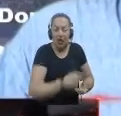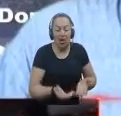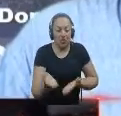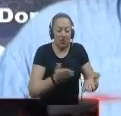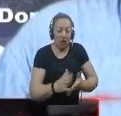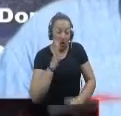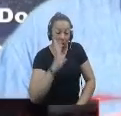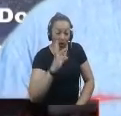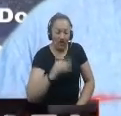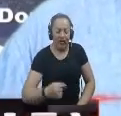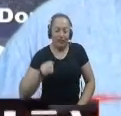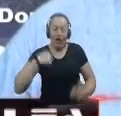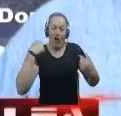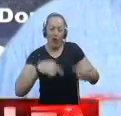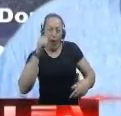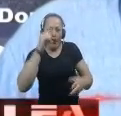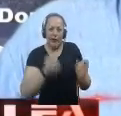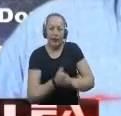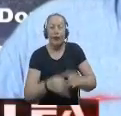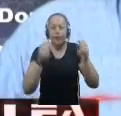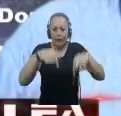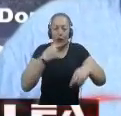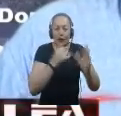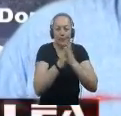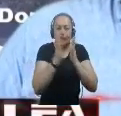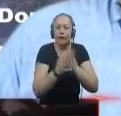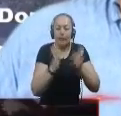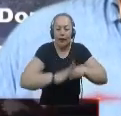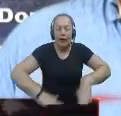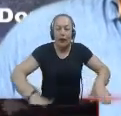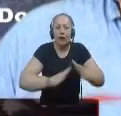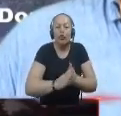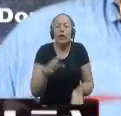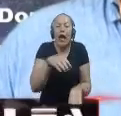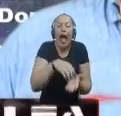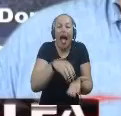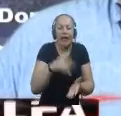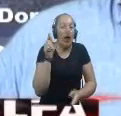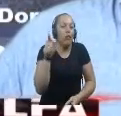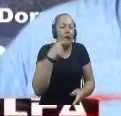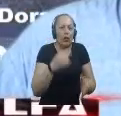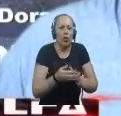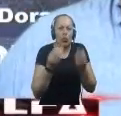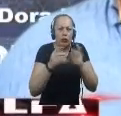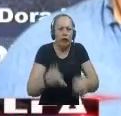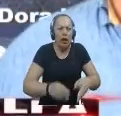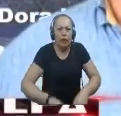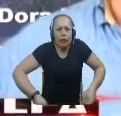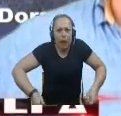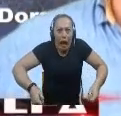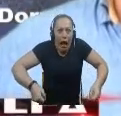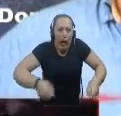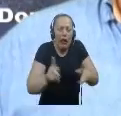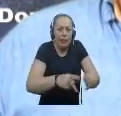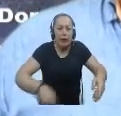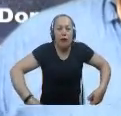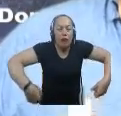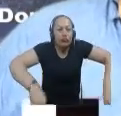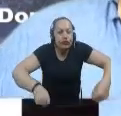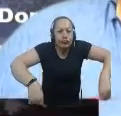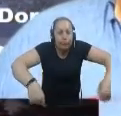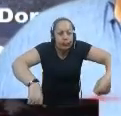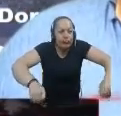Como debe ser Resulta que hoy En el sector del barrio Los Andes La gente le tocó salir Con las bolsas En moto